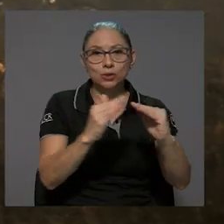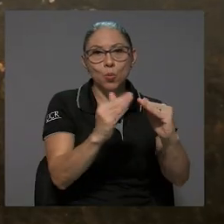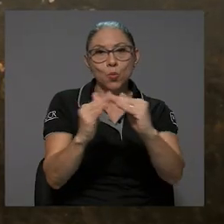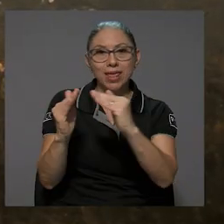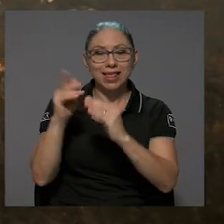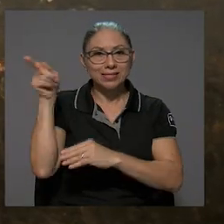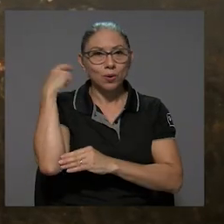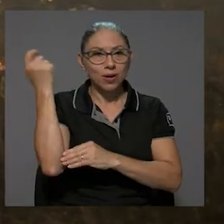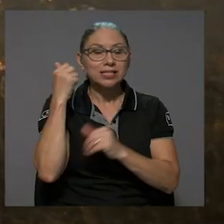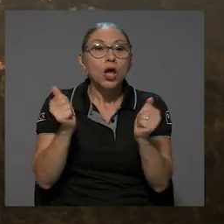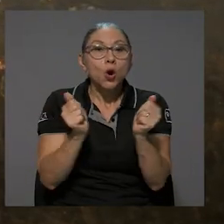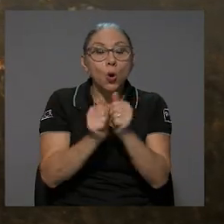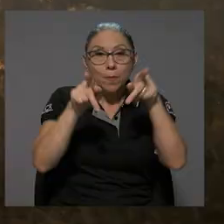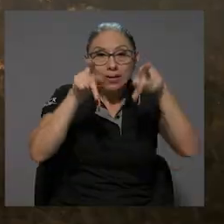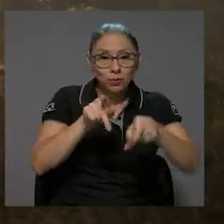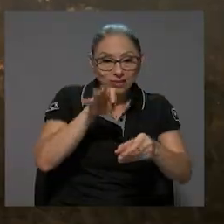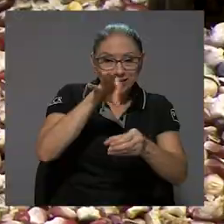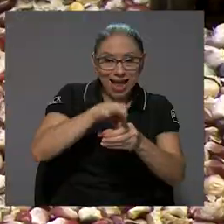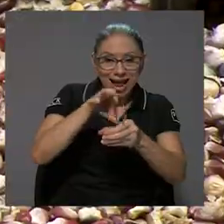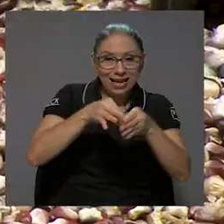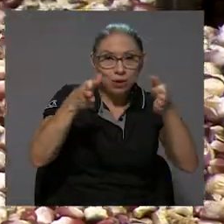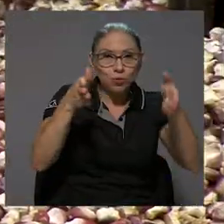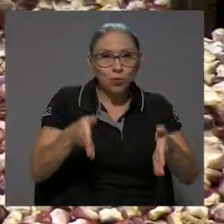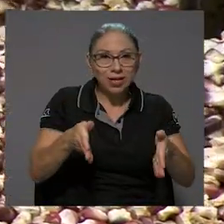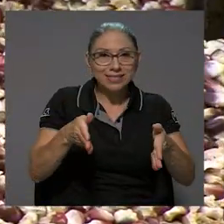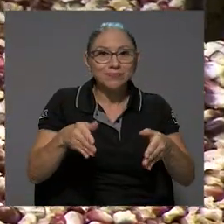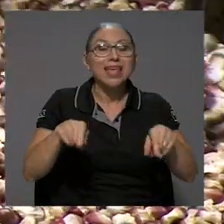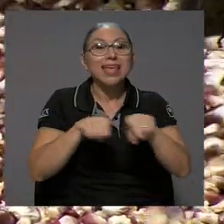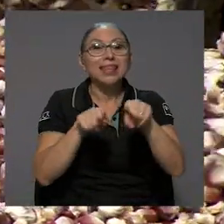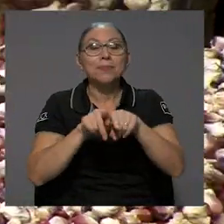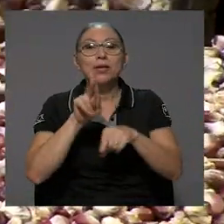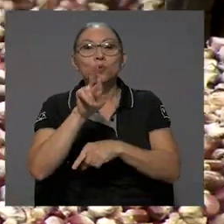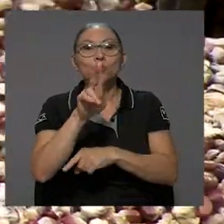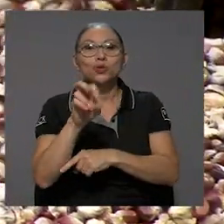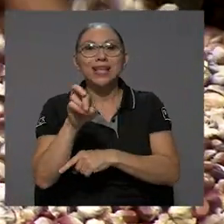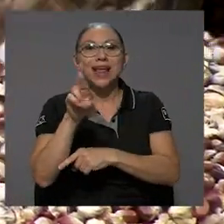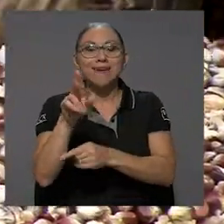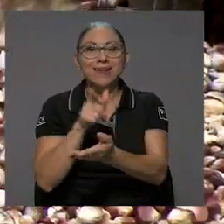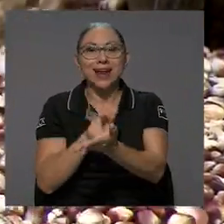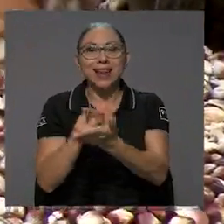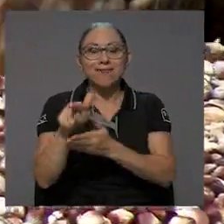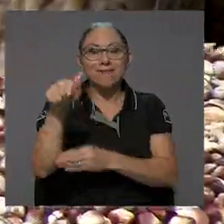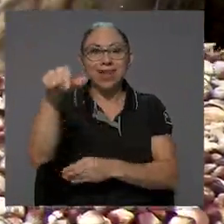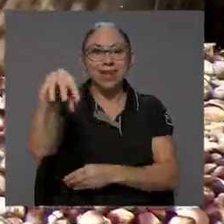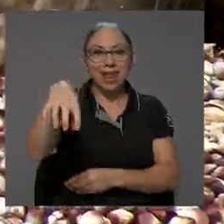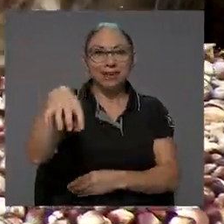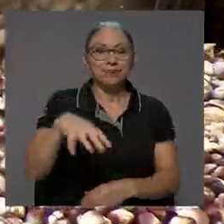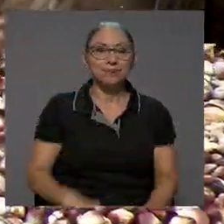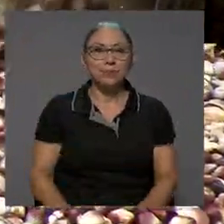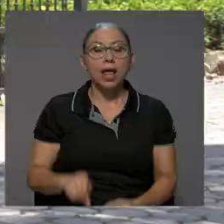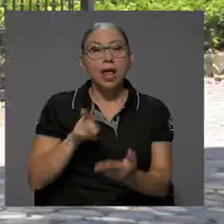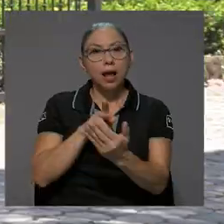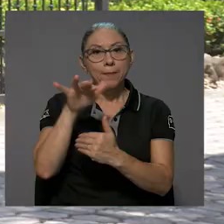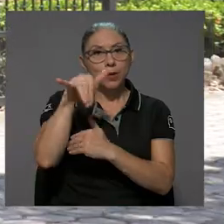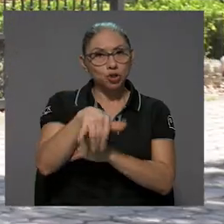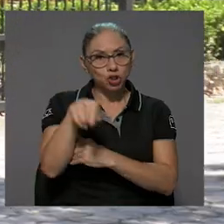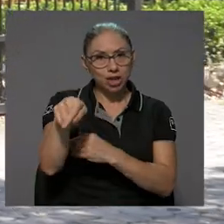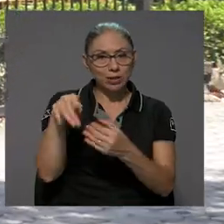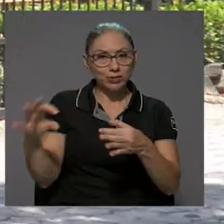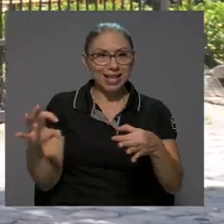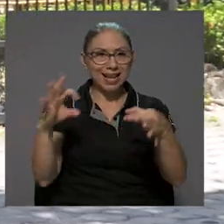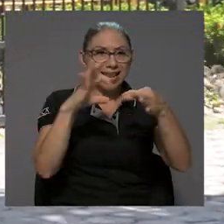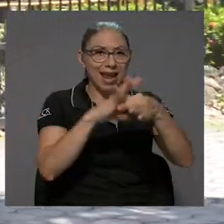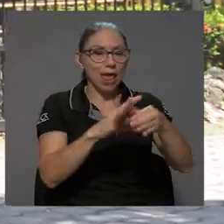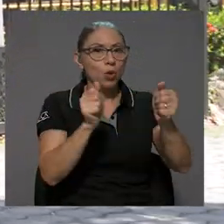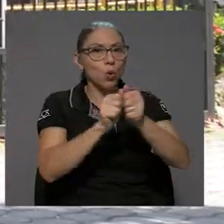comunidades de Guanacaste con agricultores y agricultoras y en la sede de la UCR en Liberia. El proyecto